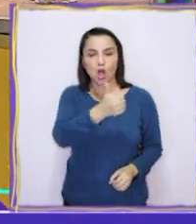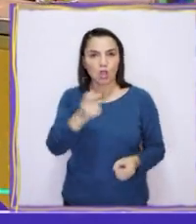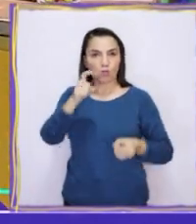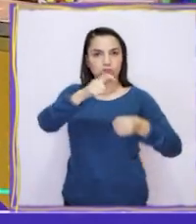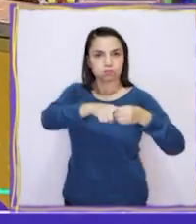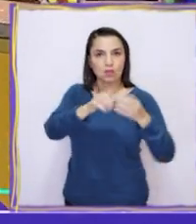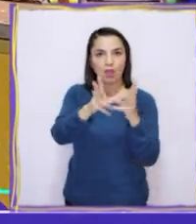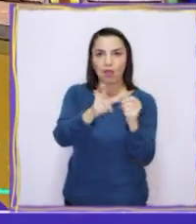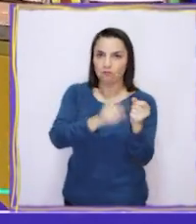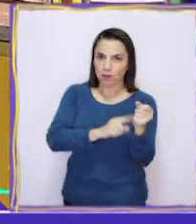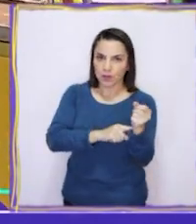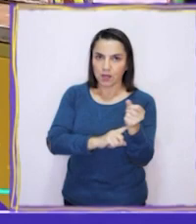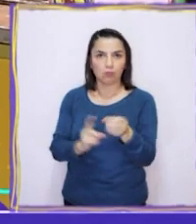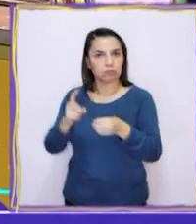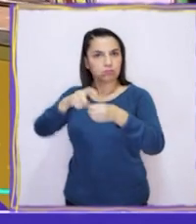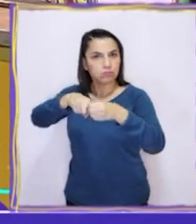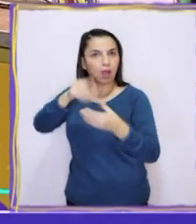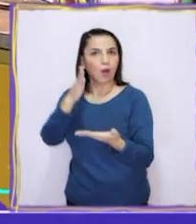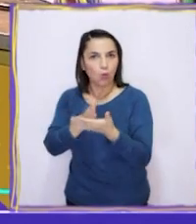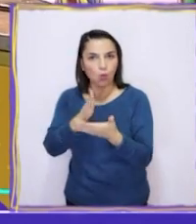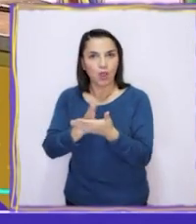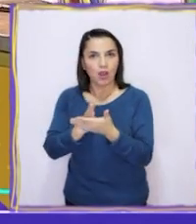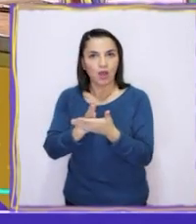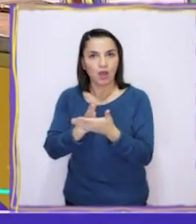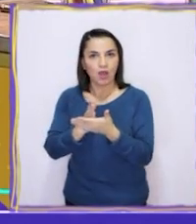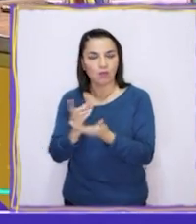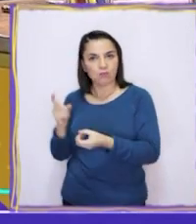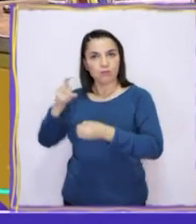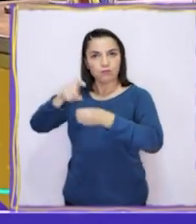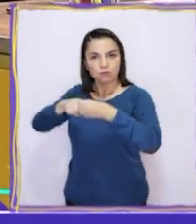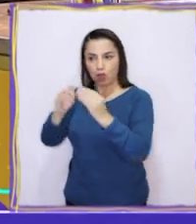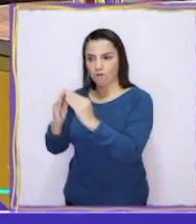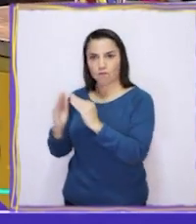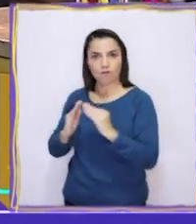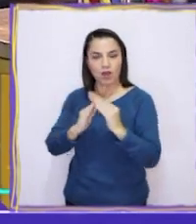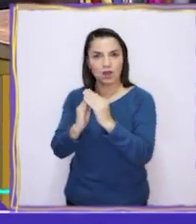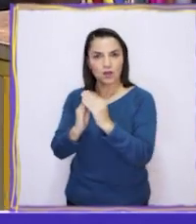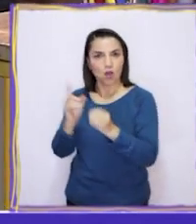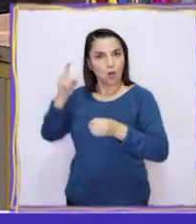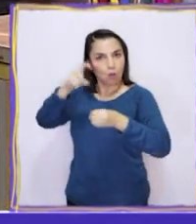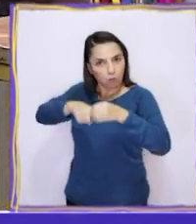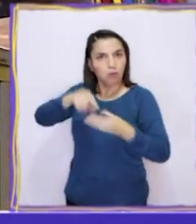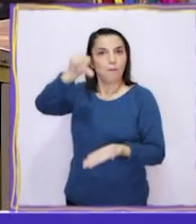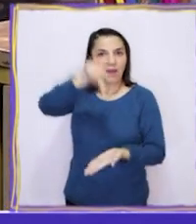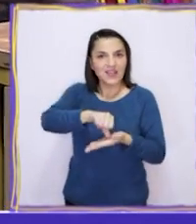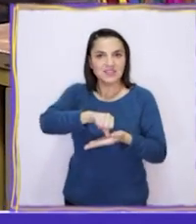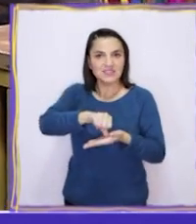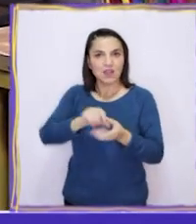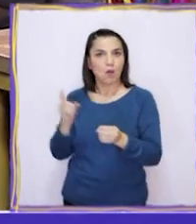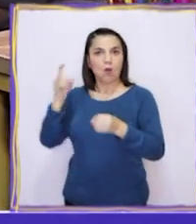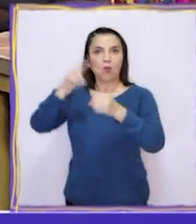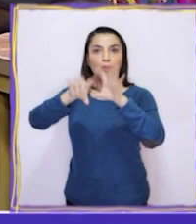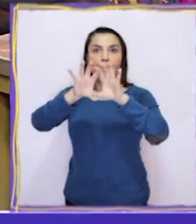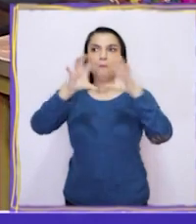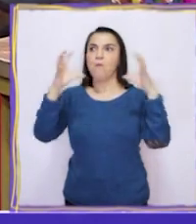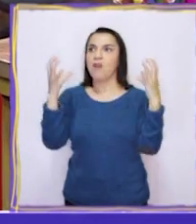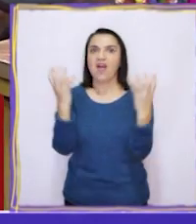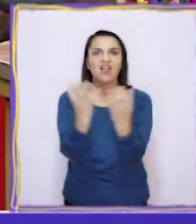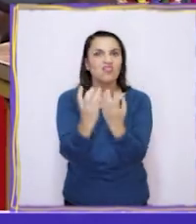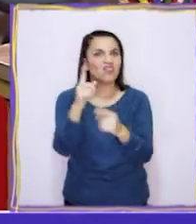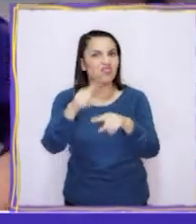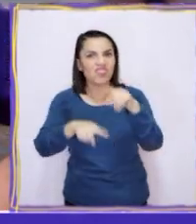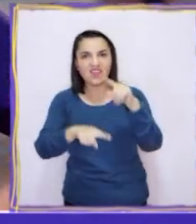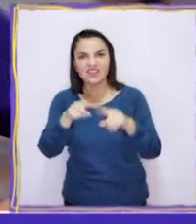somos parte de una familia, de una escuela. De un barrio, un país y un